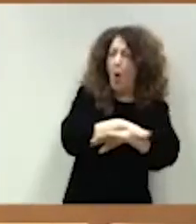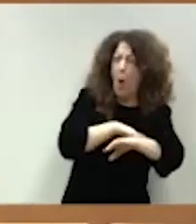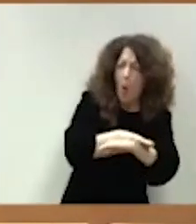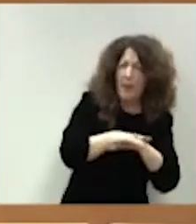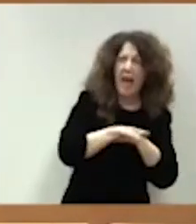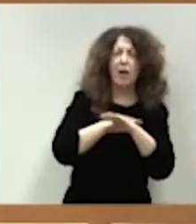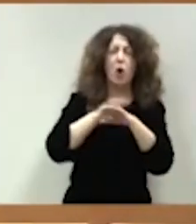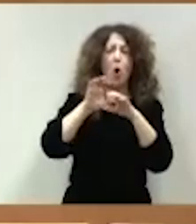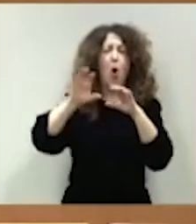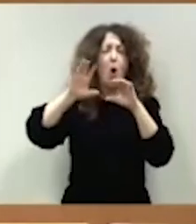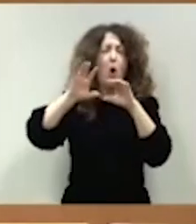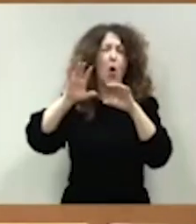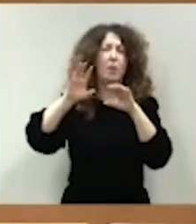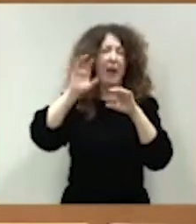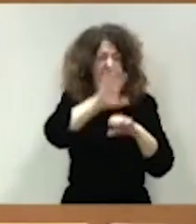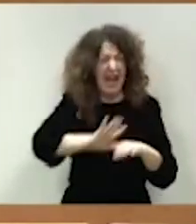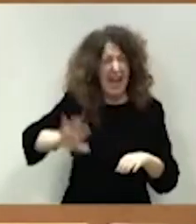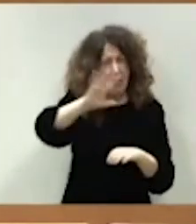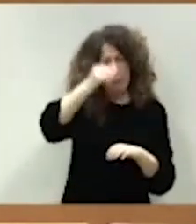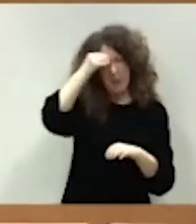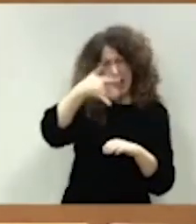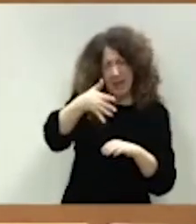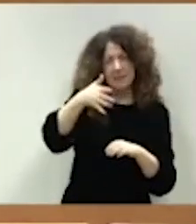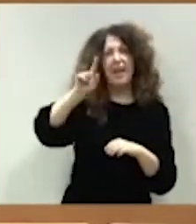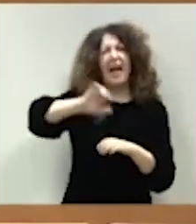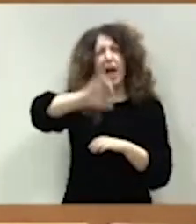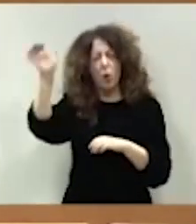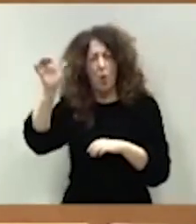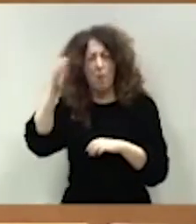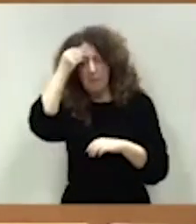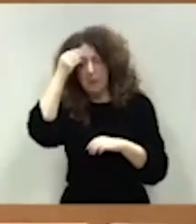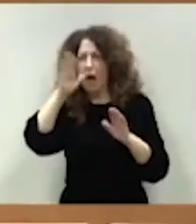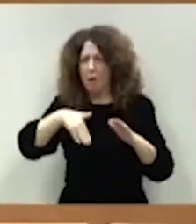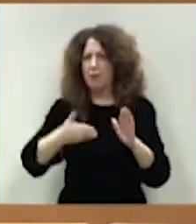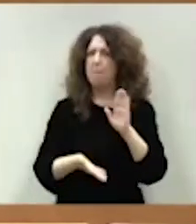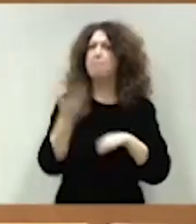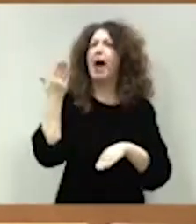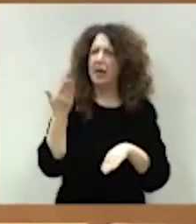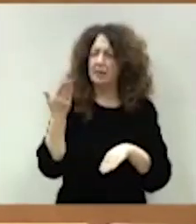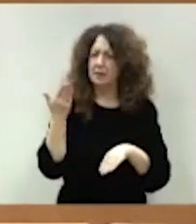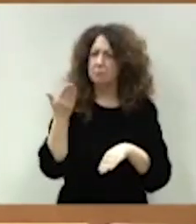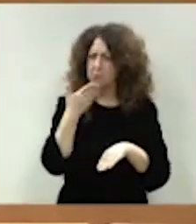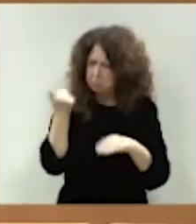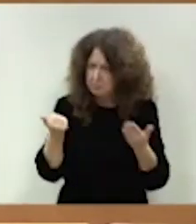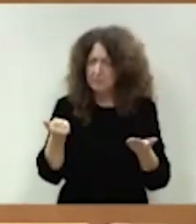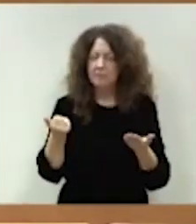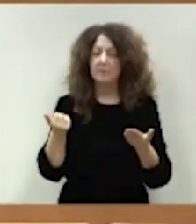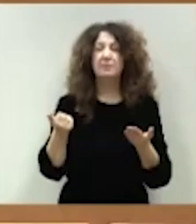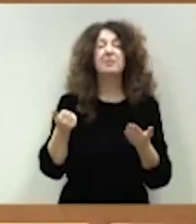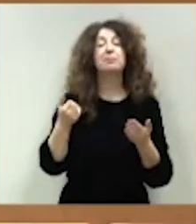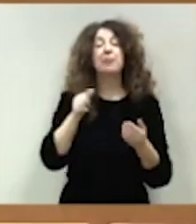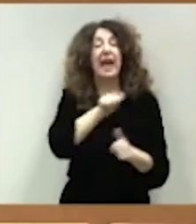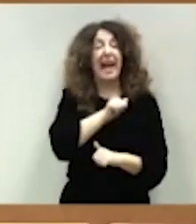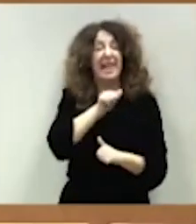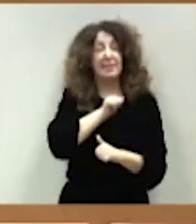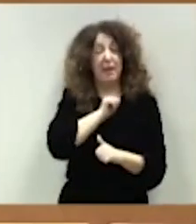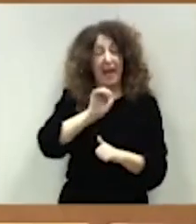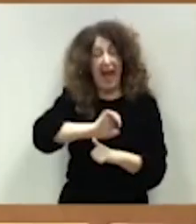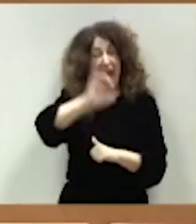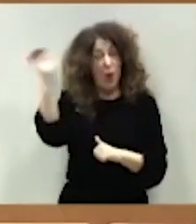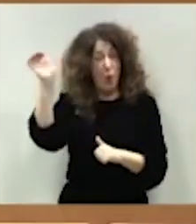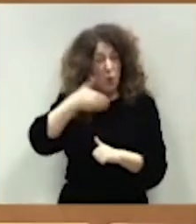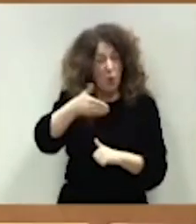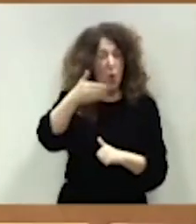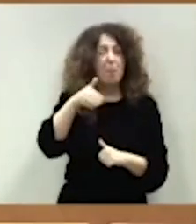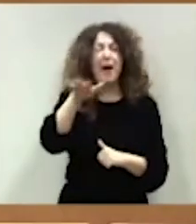pese a un contexto de subida de los tipos de interés. Se espera, además, que seamos la gran economía de la zona euro que